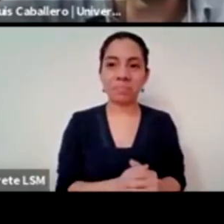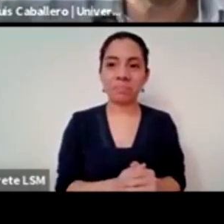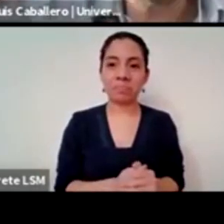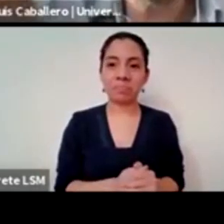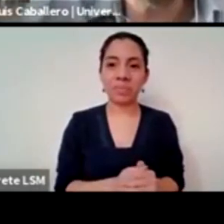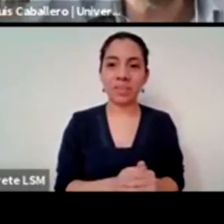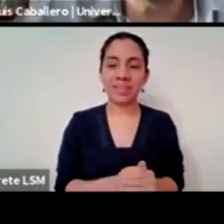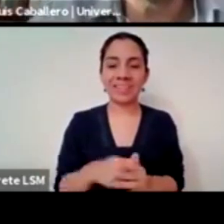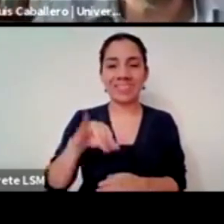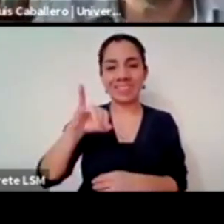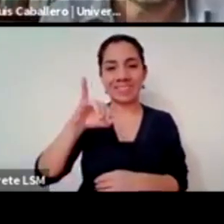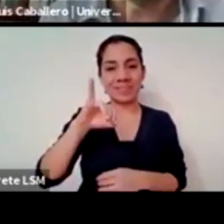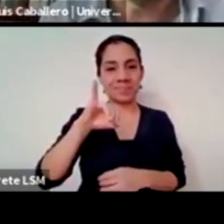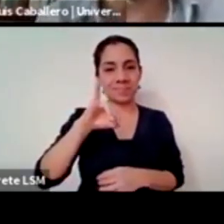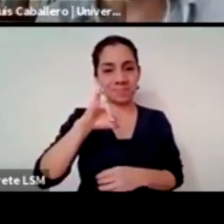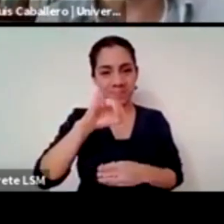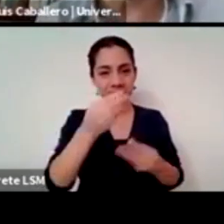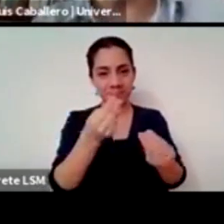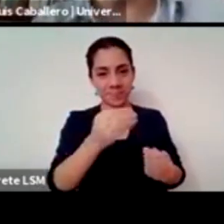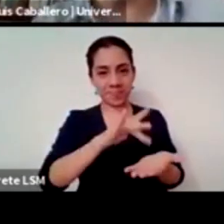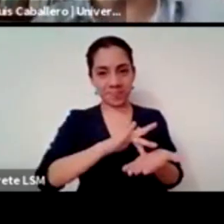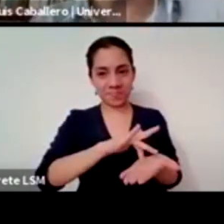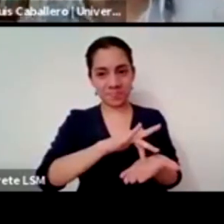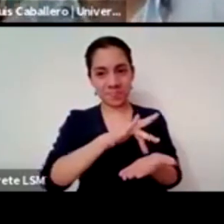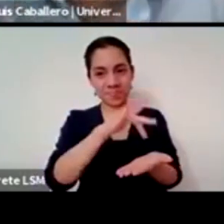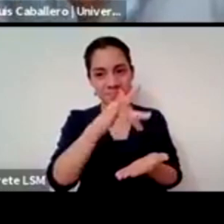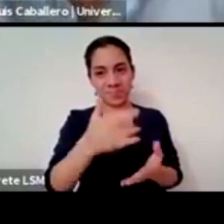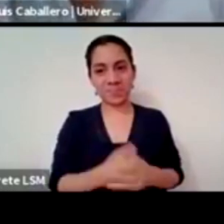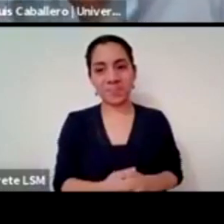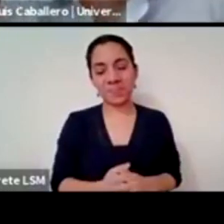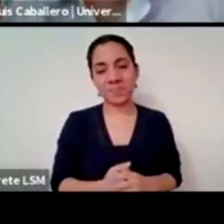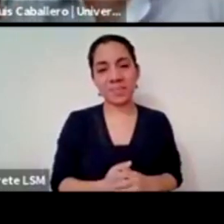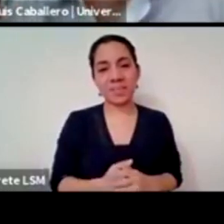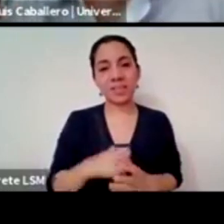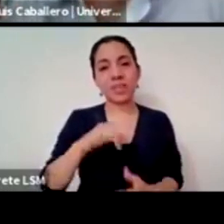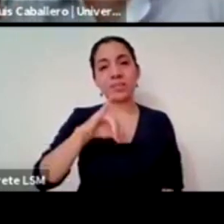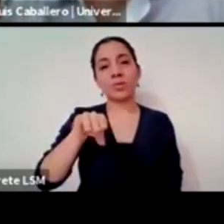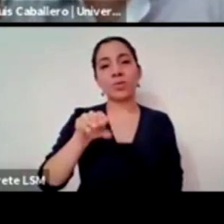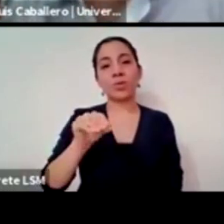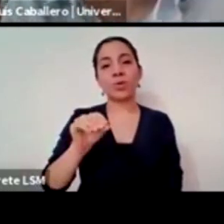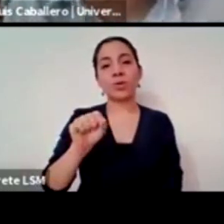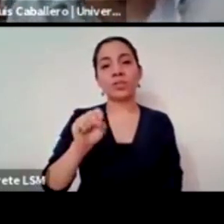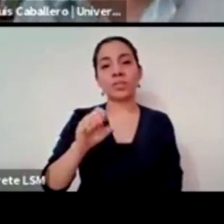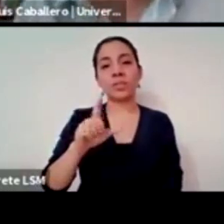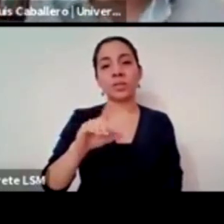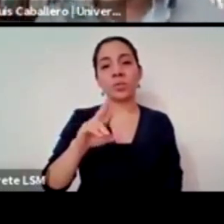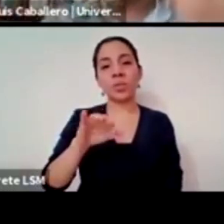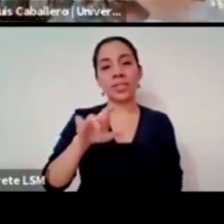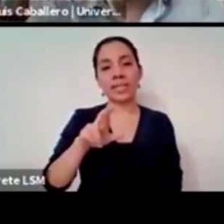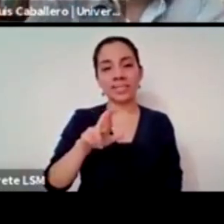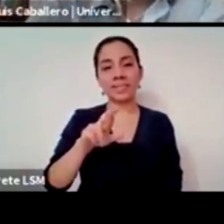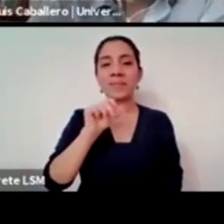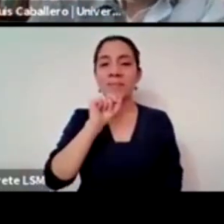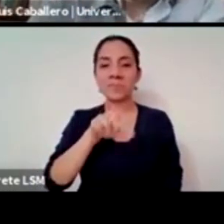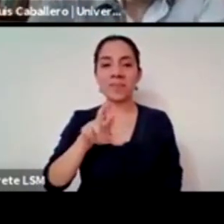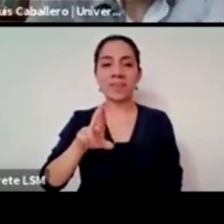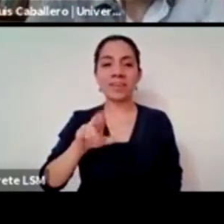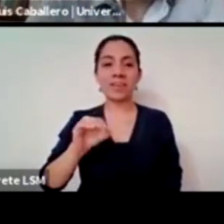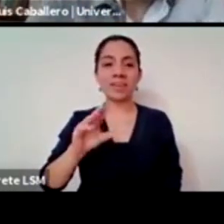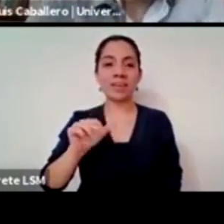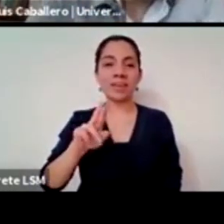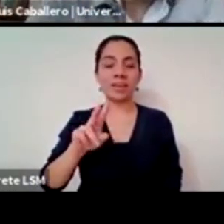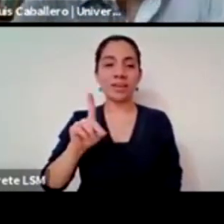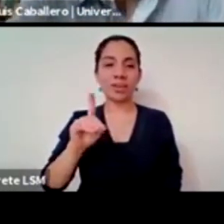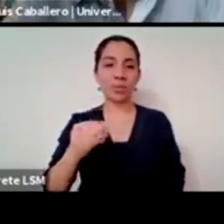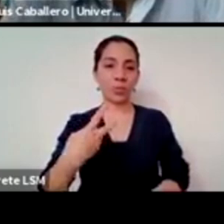muchas gracias muchas gracias José Luis muchas gracias Ricardo por la invitación es un honor para mí compartir aquí